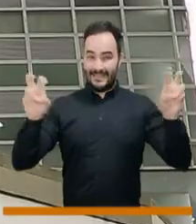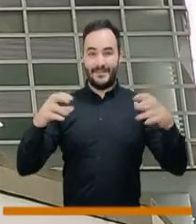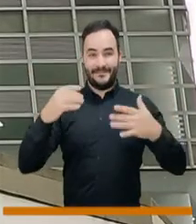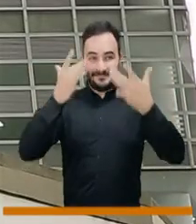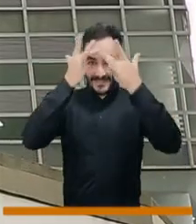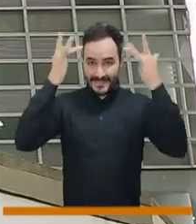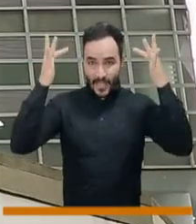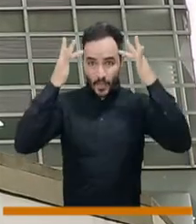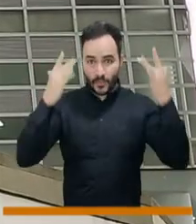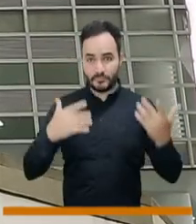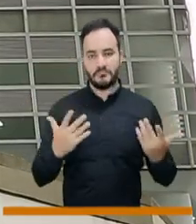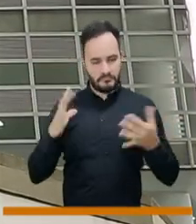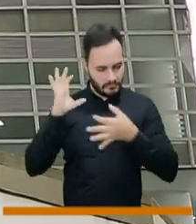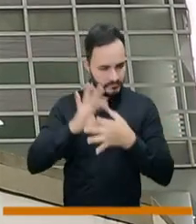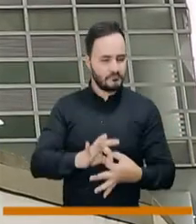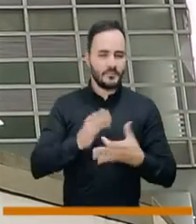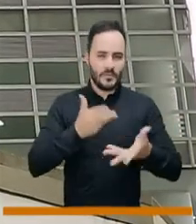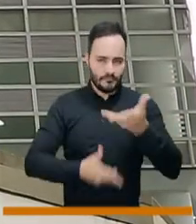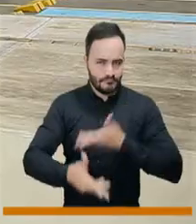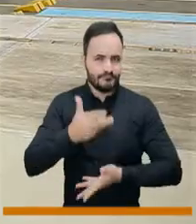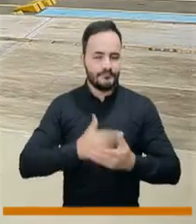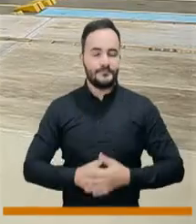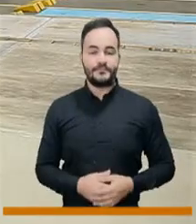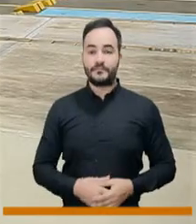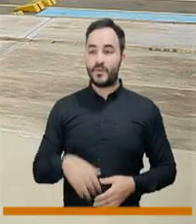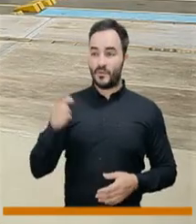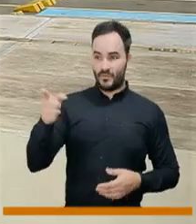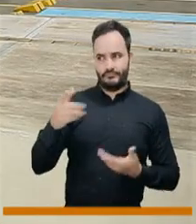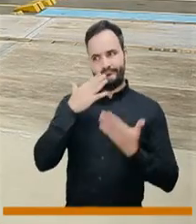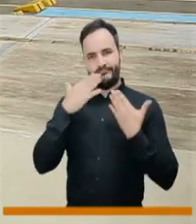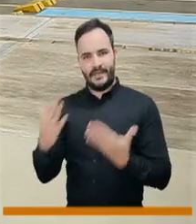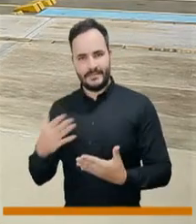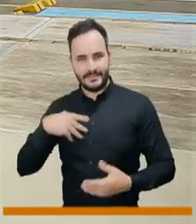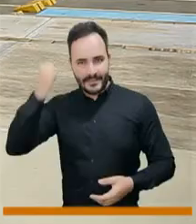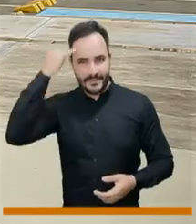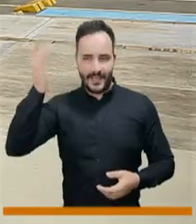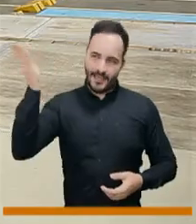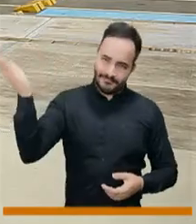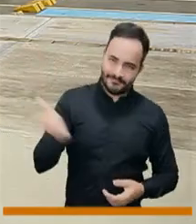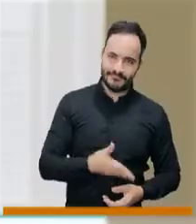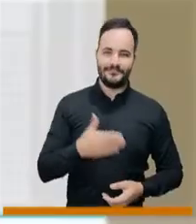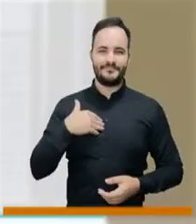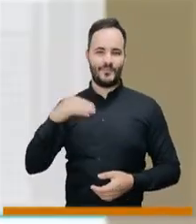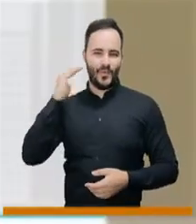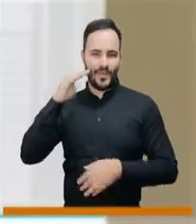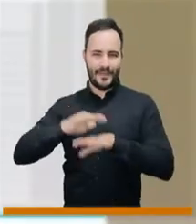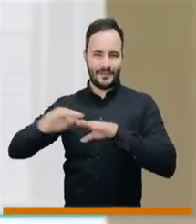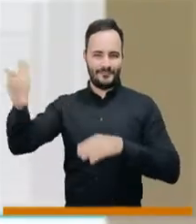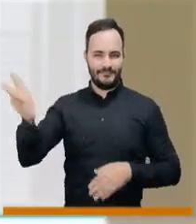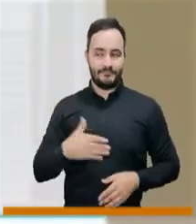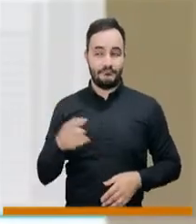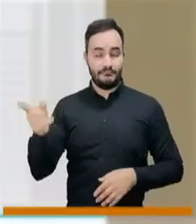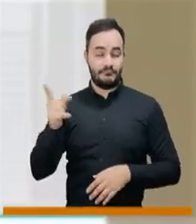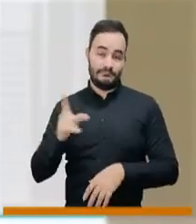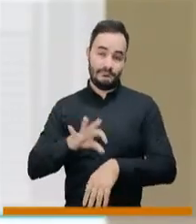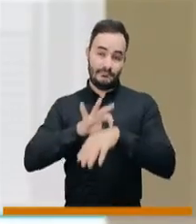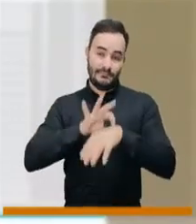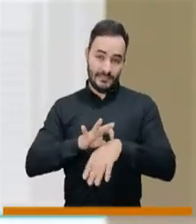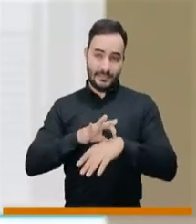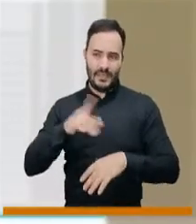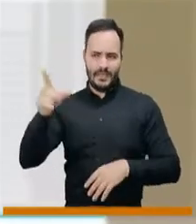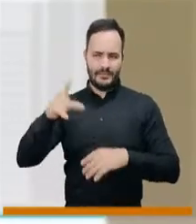mental, doctor Luis Bernardo, usted nos trajo a una súper invitada en el día de hoy. Se trata de la médica